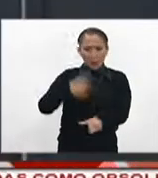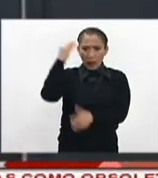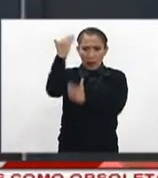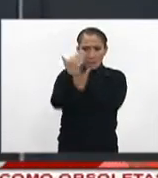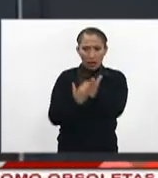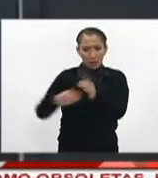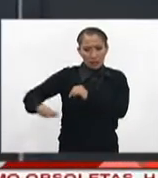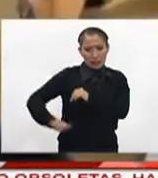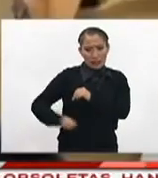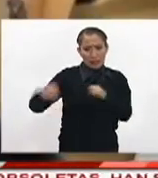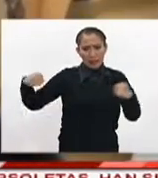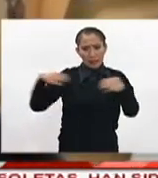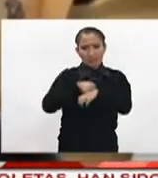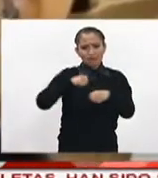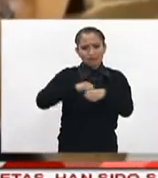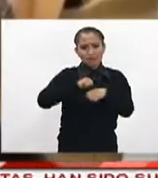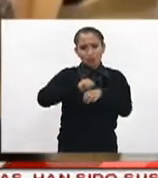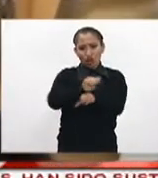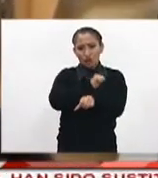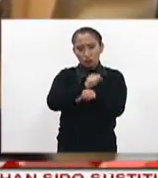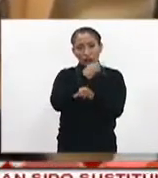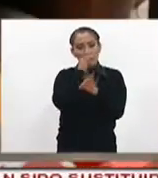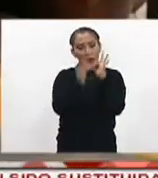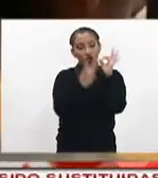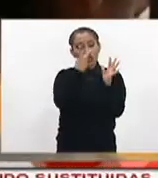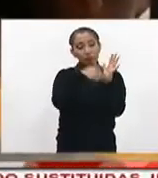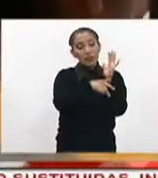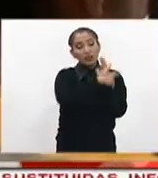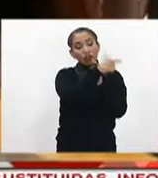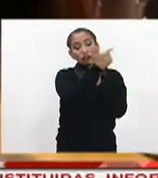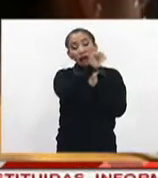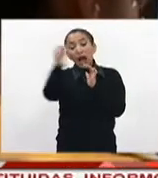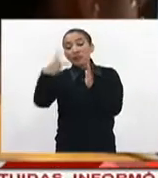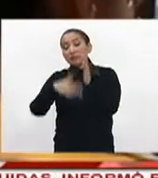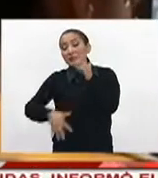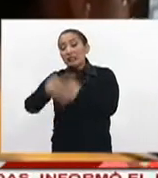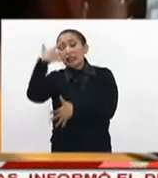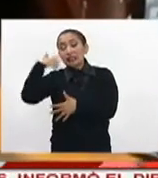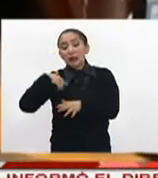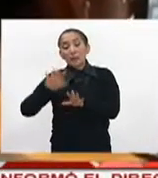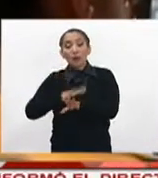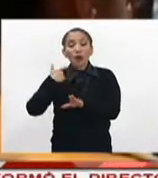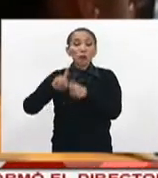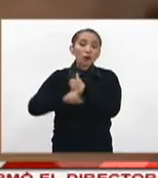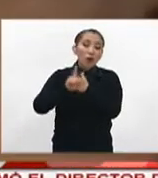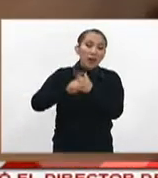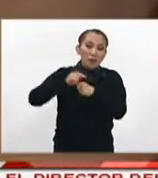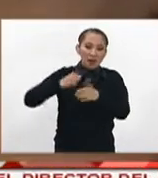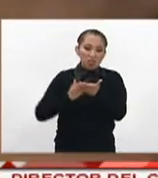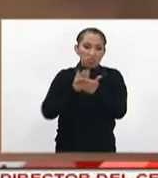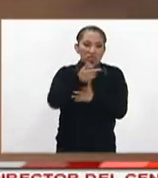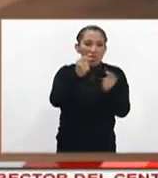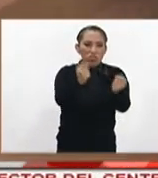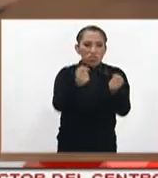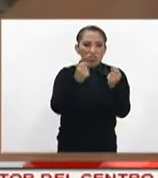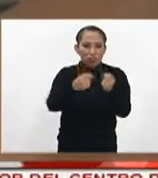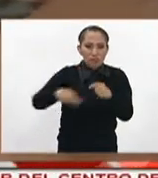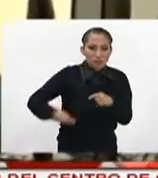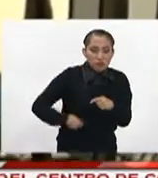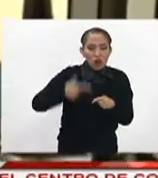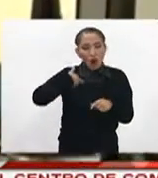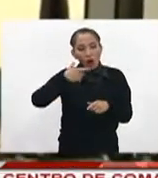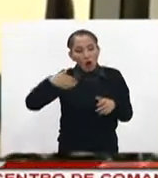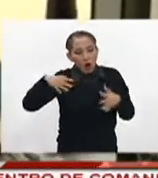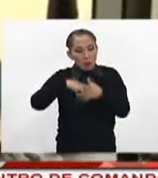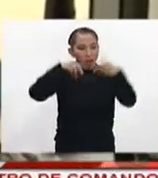reducir los accidentes viales en la capital. Informó que de 2012 a 2015 los delitos por tránsito vehicular, que son lesiones y